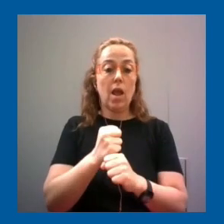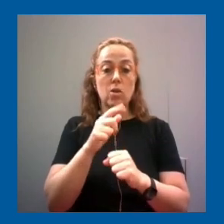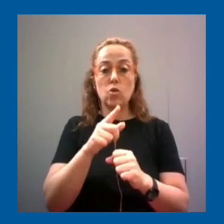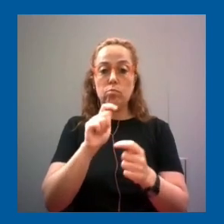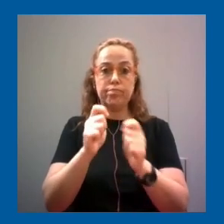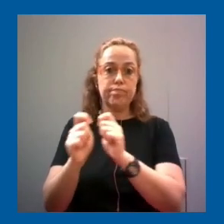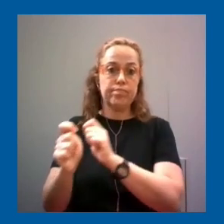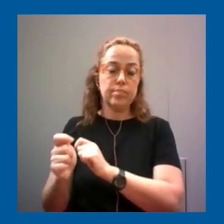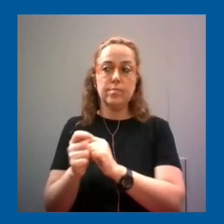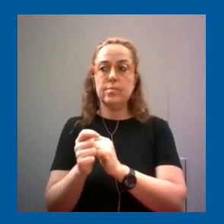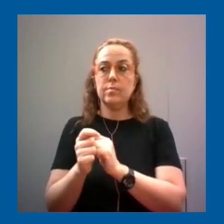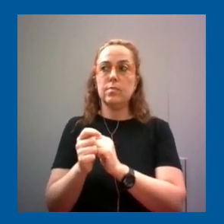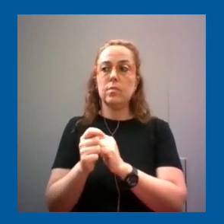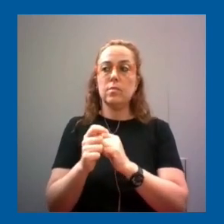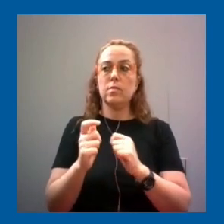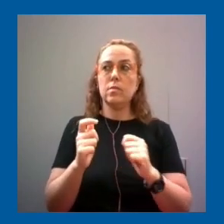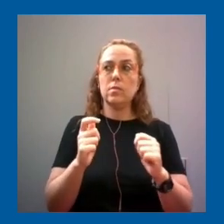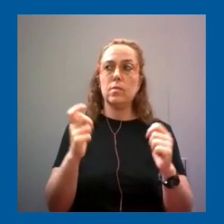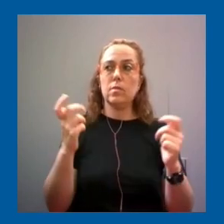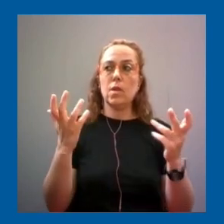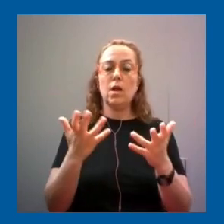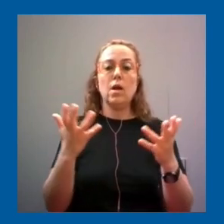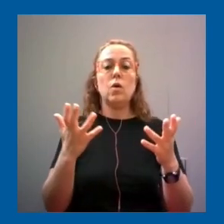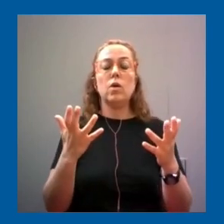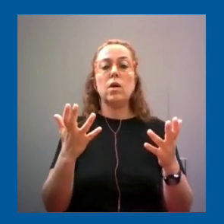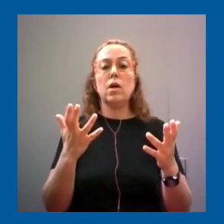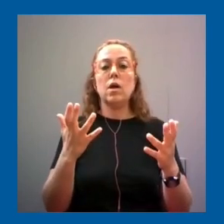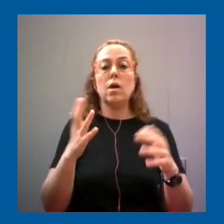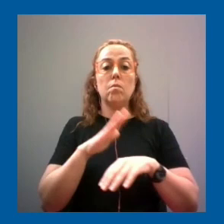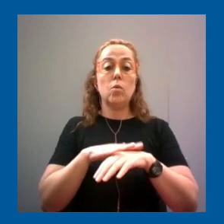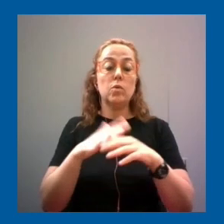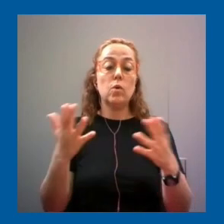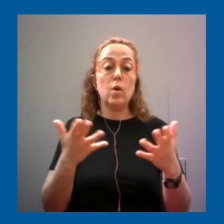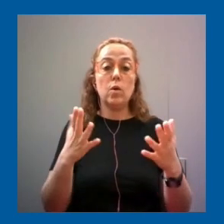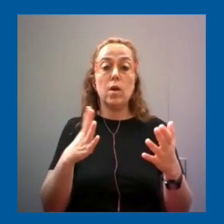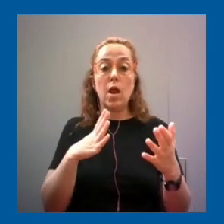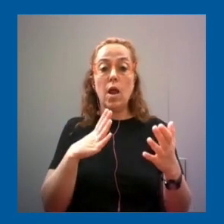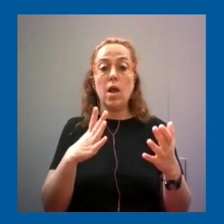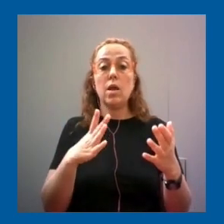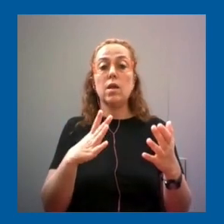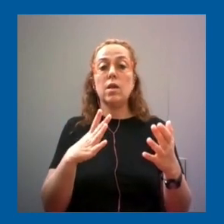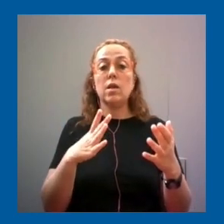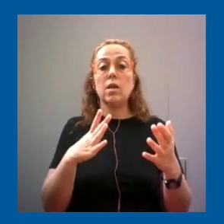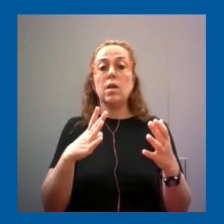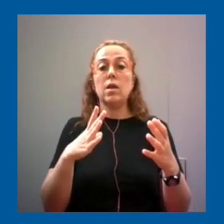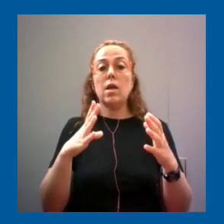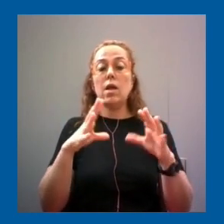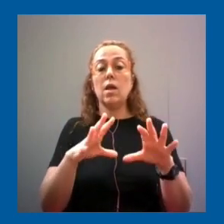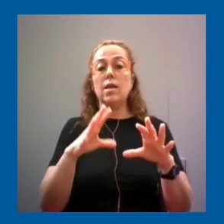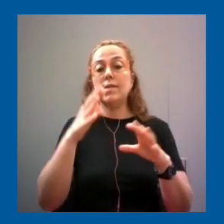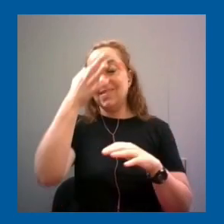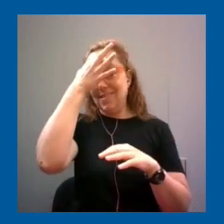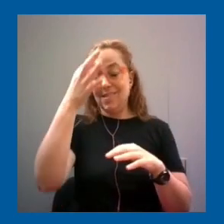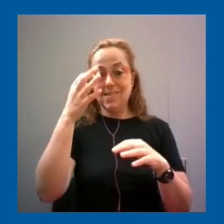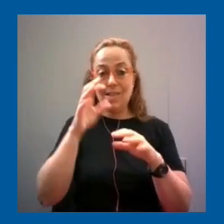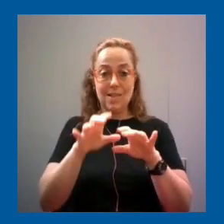las ramas y hoy hay algo que a nivel de ramas académicas dentro de lo que son la ciencia de la computación se